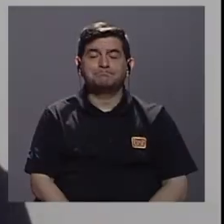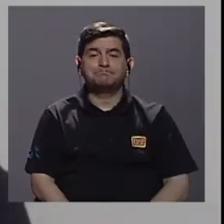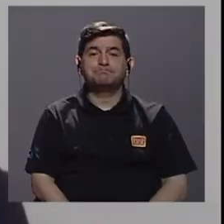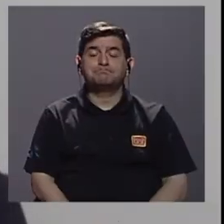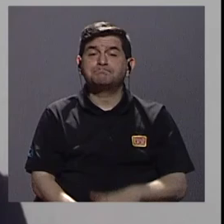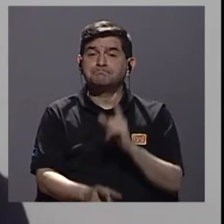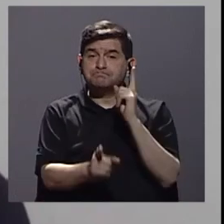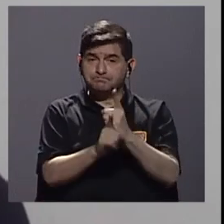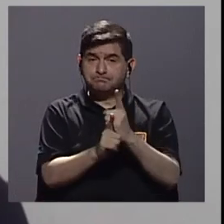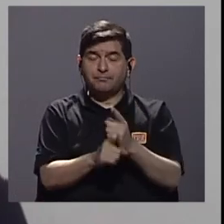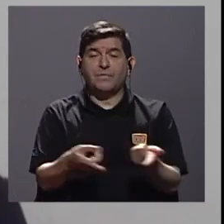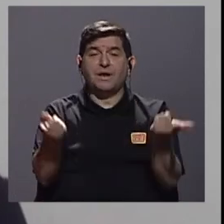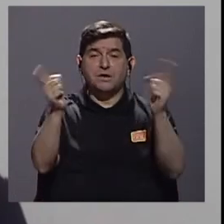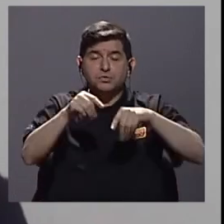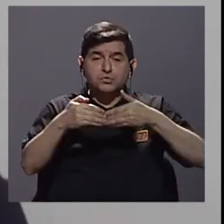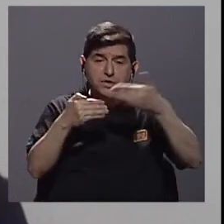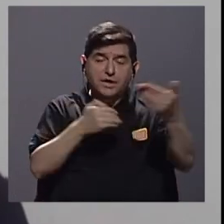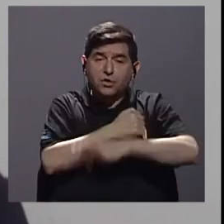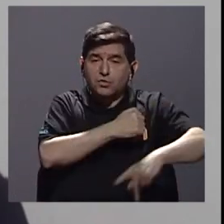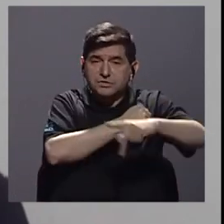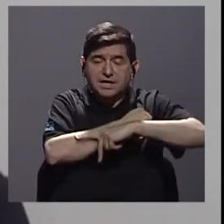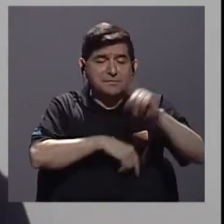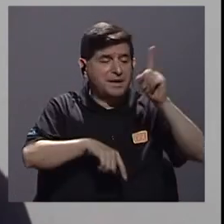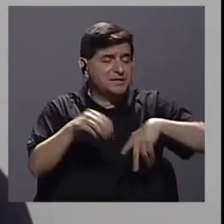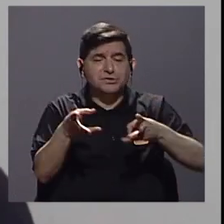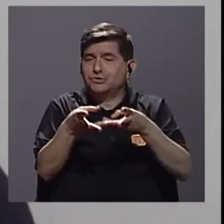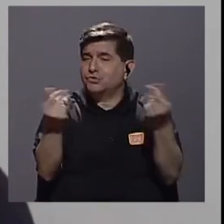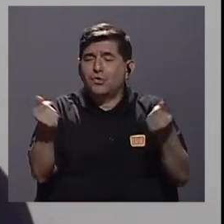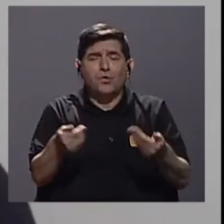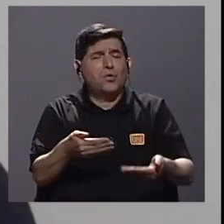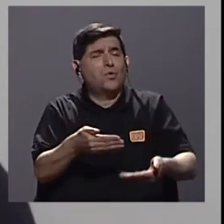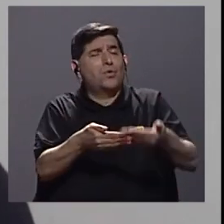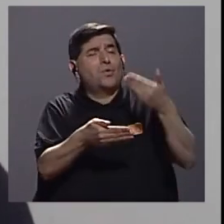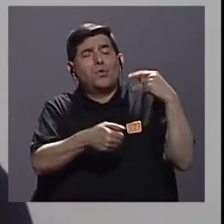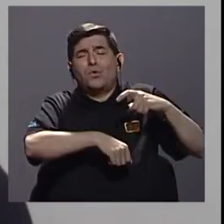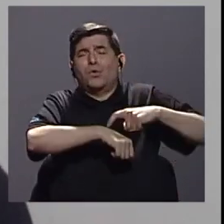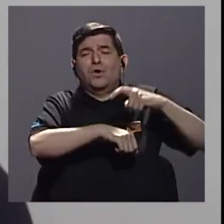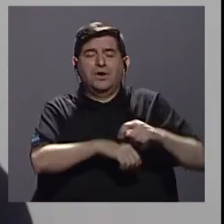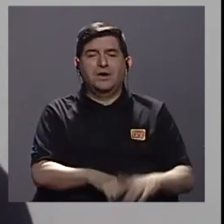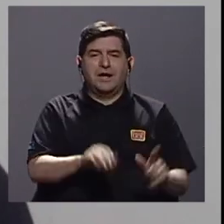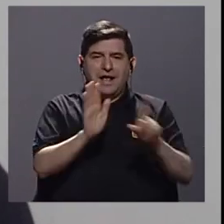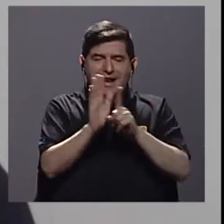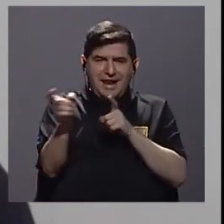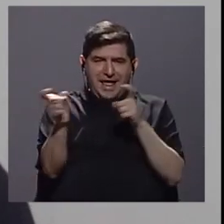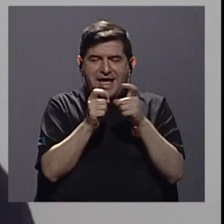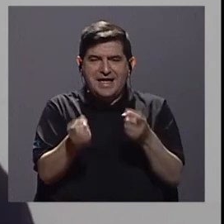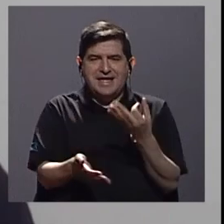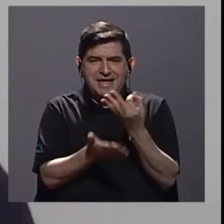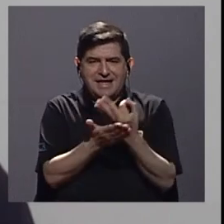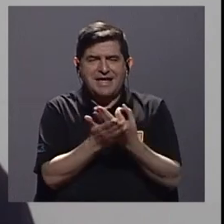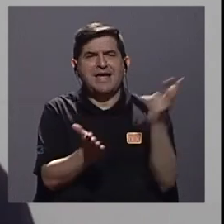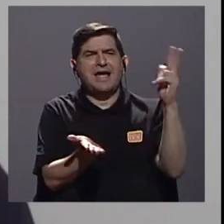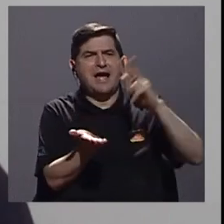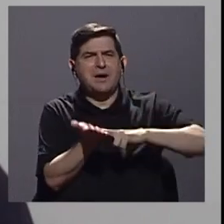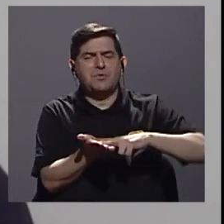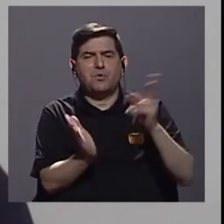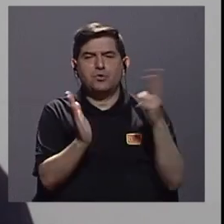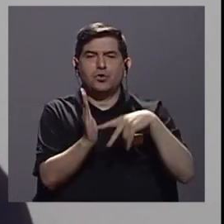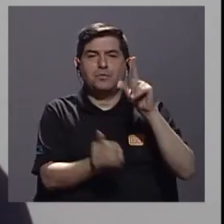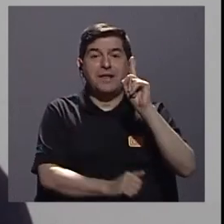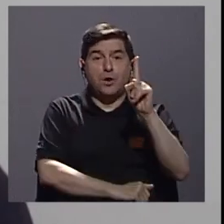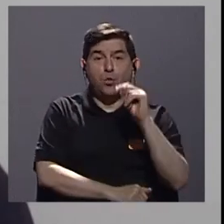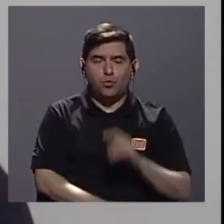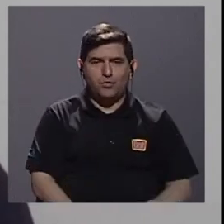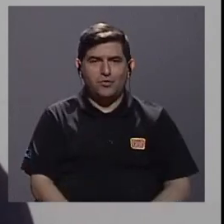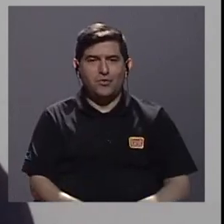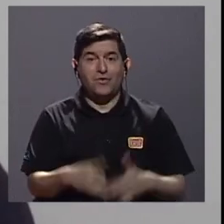Efectivamente. Esto pasa por cosas que este país no ha logrado resolver en mucho tiempo. Vamos a ver, la ley de administración financiera se aprobó en el año 2001. Vamos